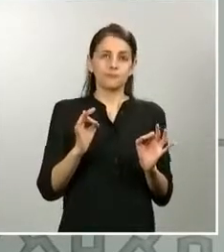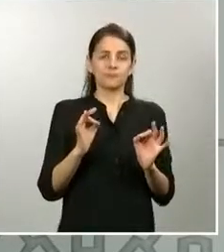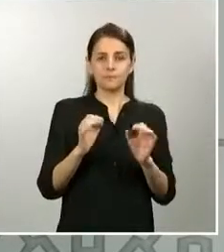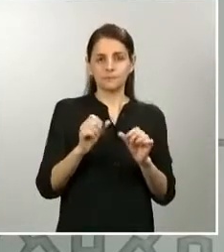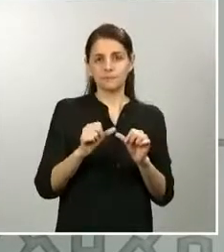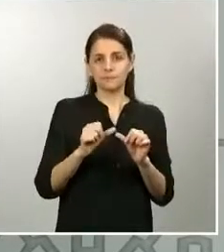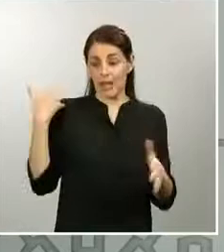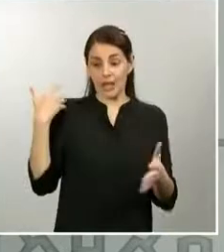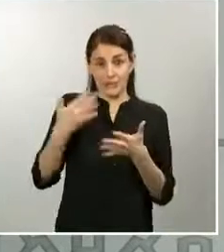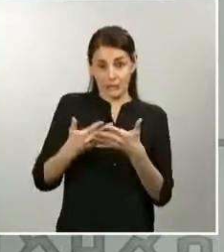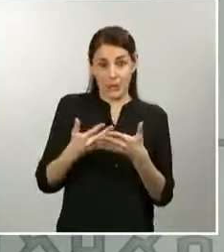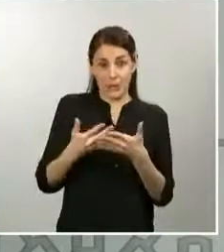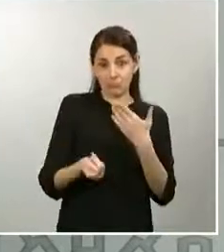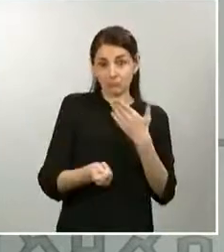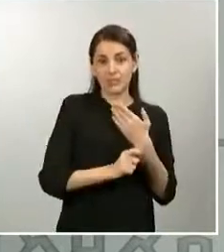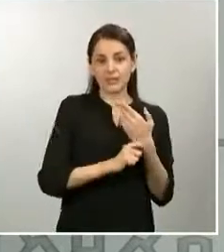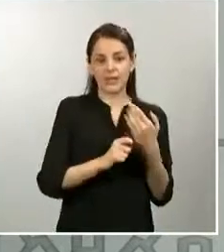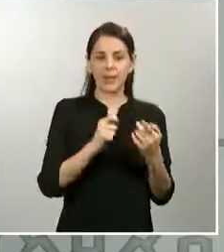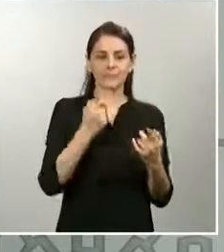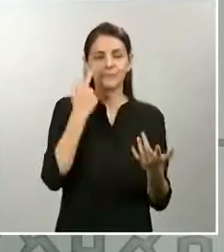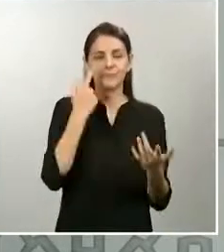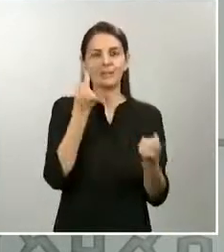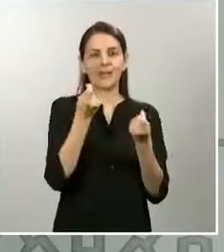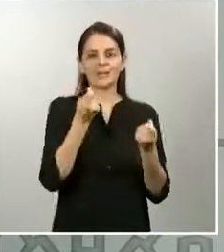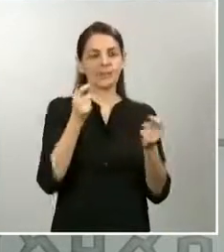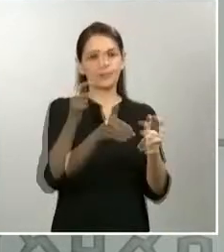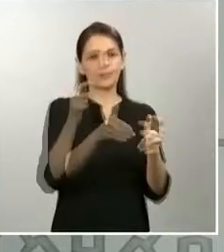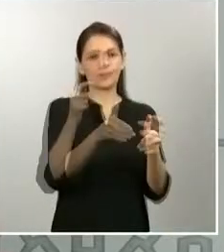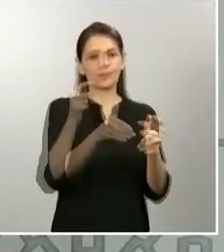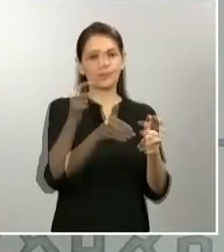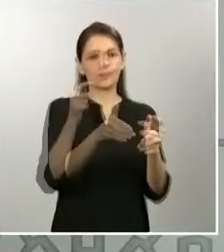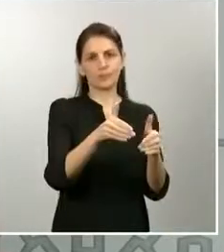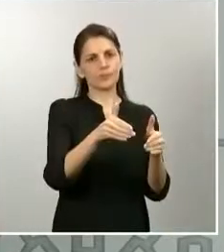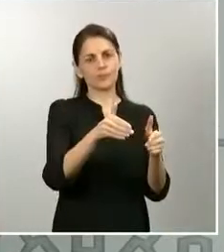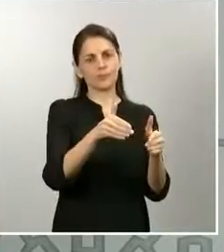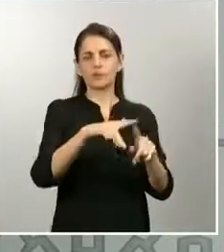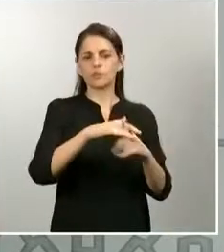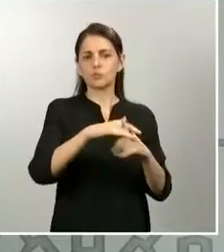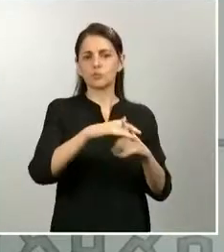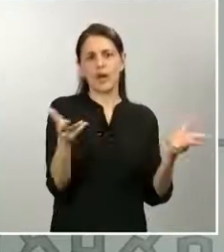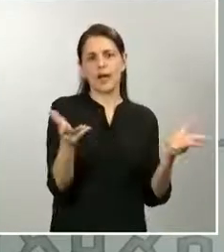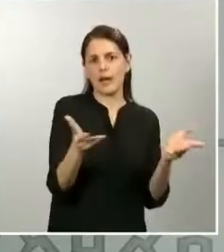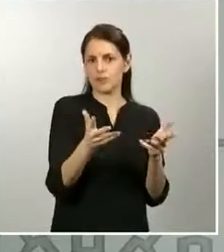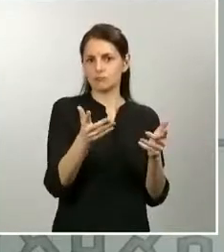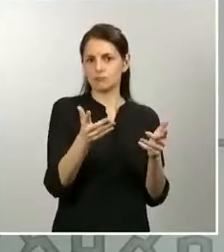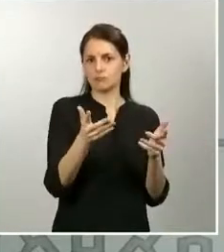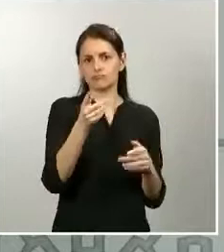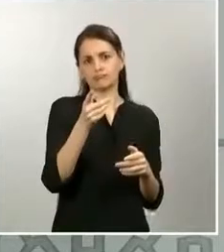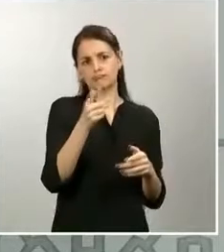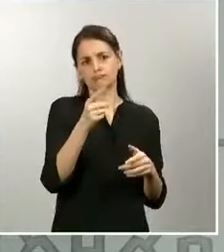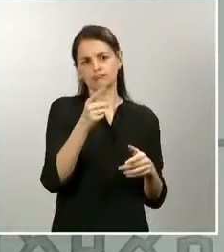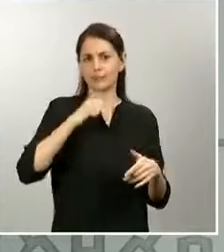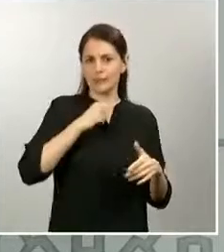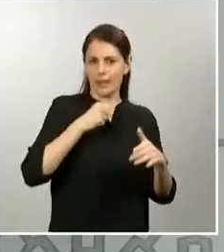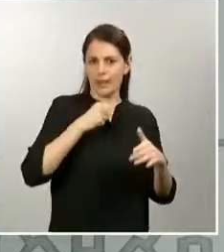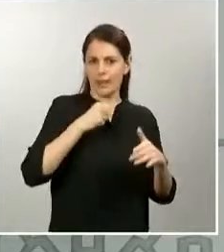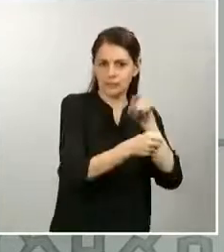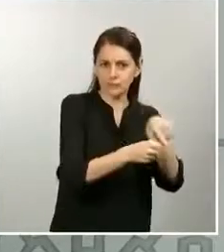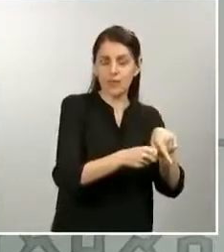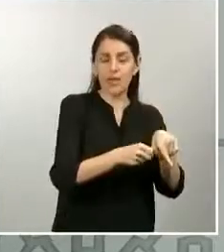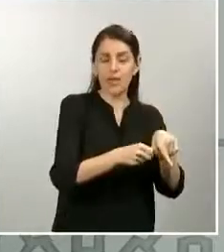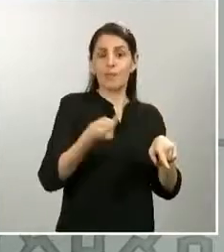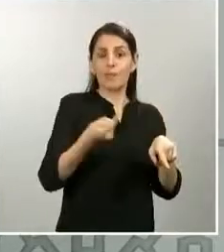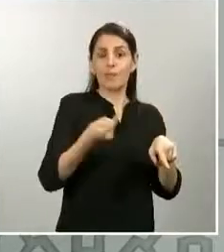centrado en casos graves, en casos que estaban en los hospitales y en toda la parte de profesionales sanitarios y personal esencial.